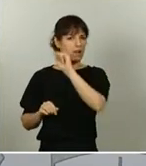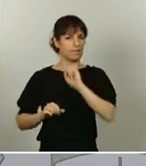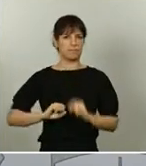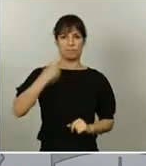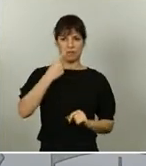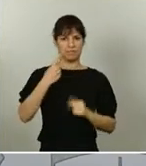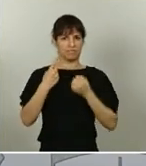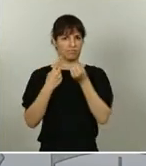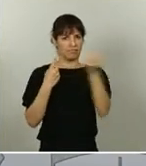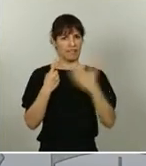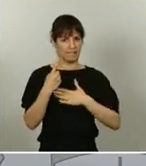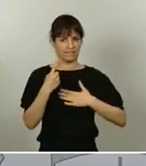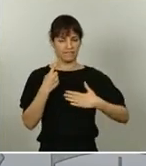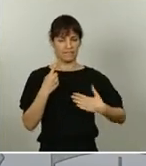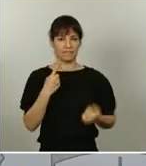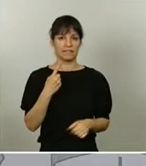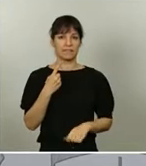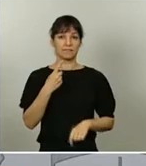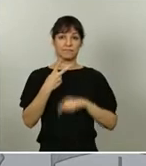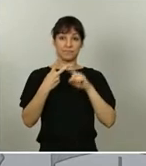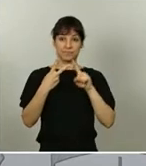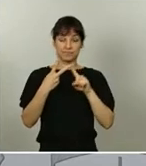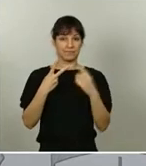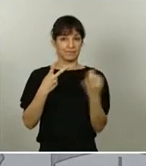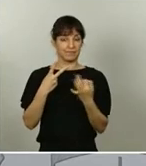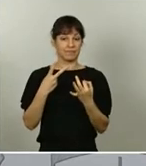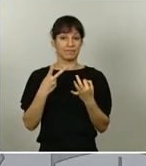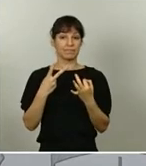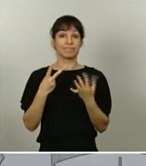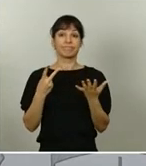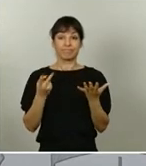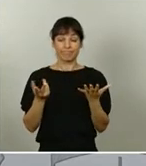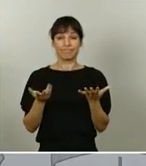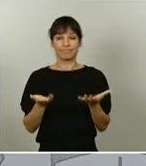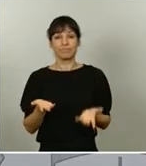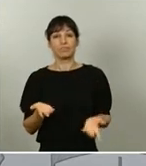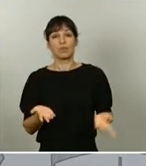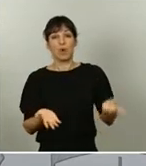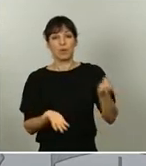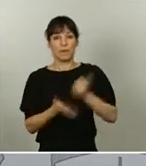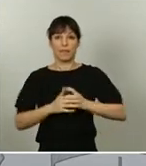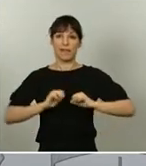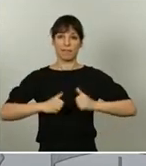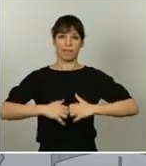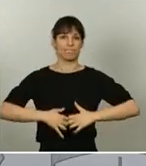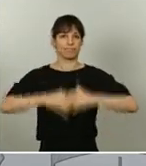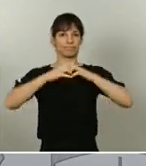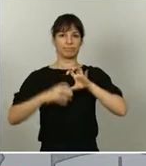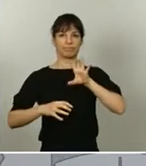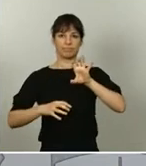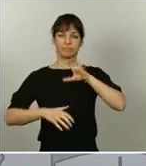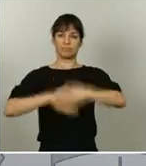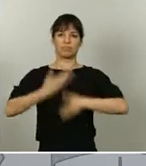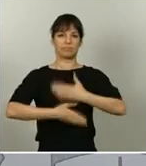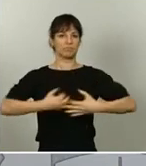con todos ustedes. Y la segunda es que ahora toca volver a poner en marcha el país con total rotundidad la